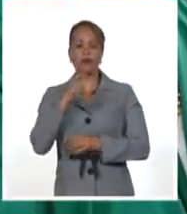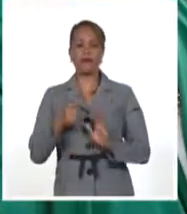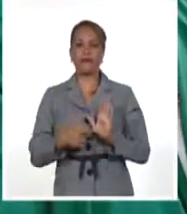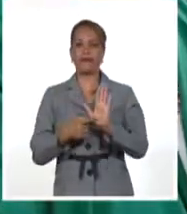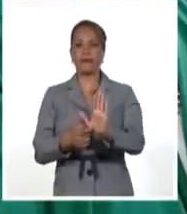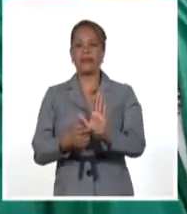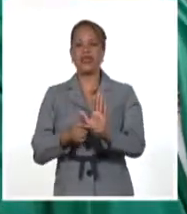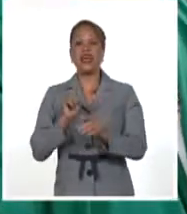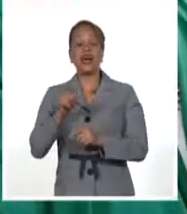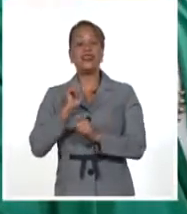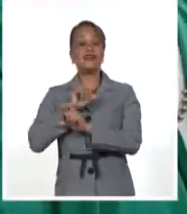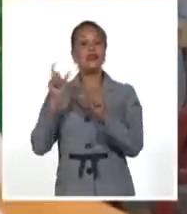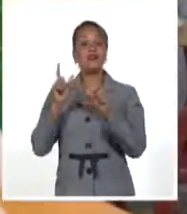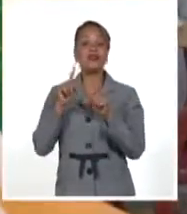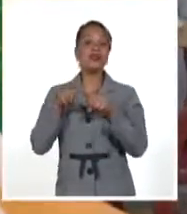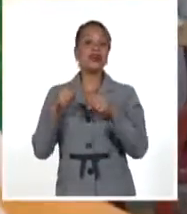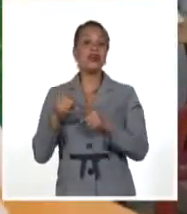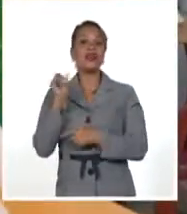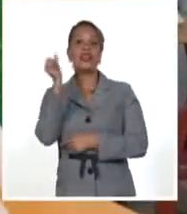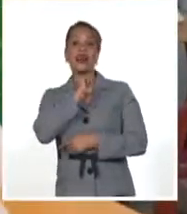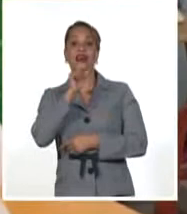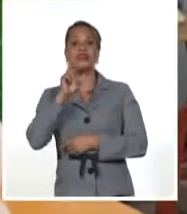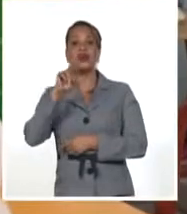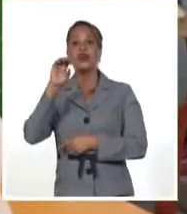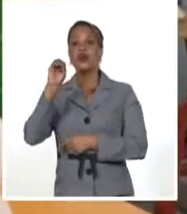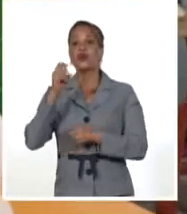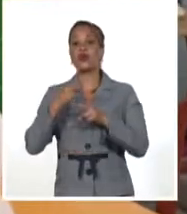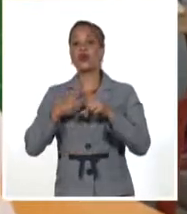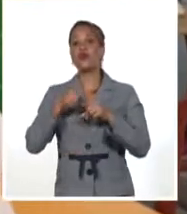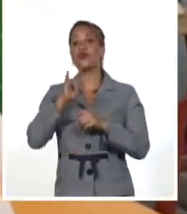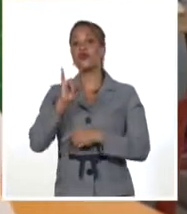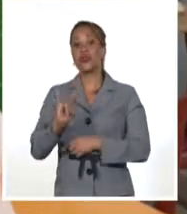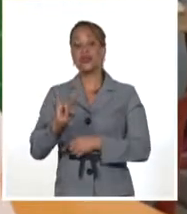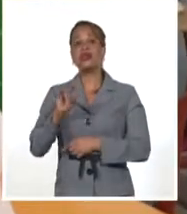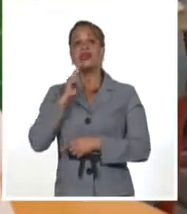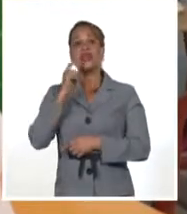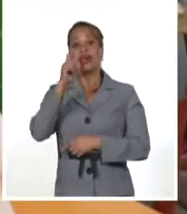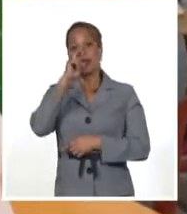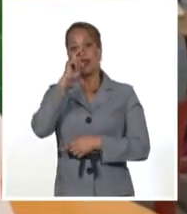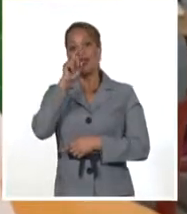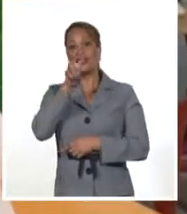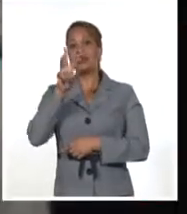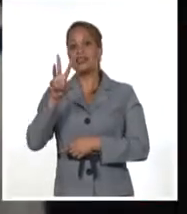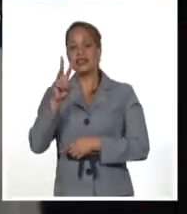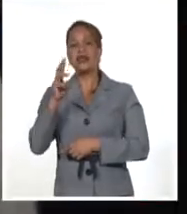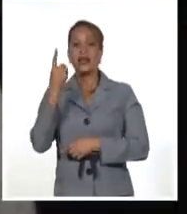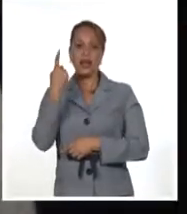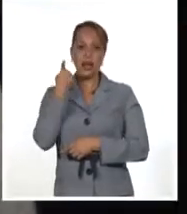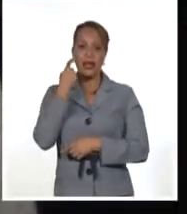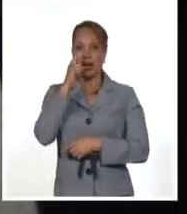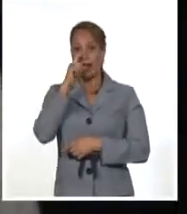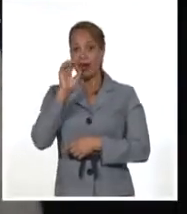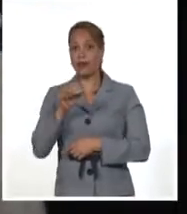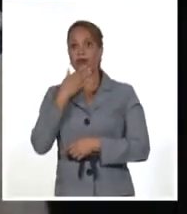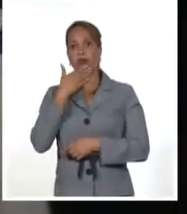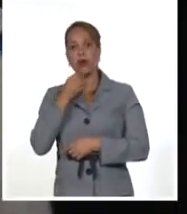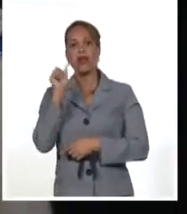donde lo sorprendió el talento vocal de Roxy, una paciente de 13 años a la cual invitó a cantar en el concierto vía telefónica.